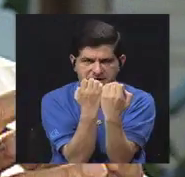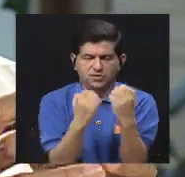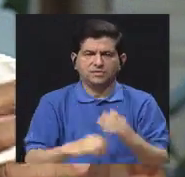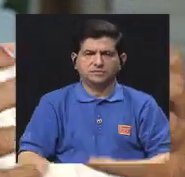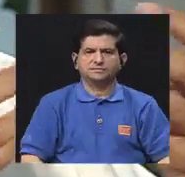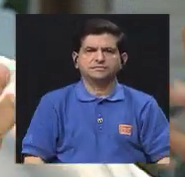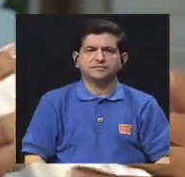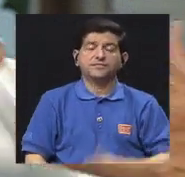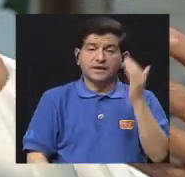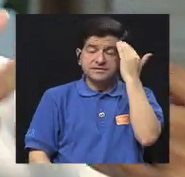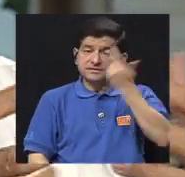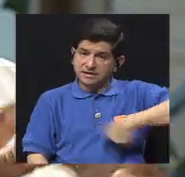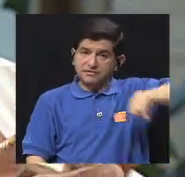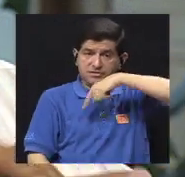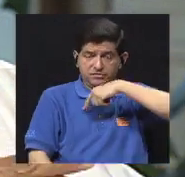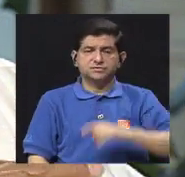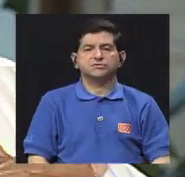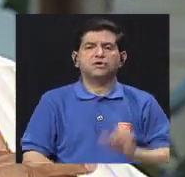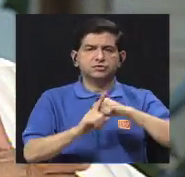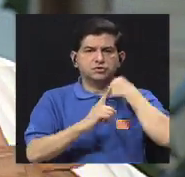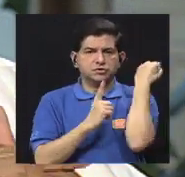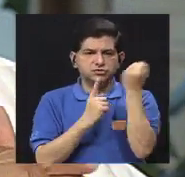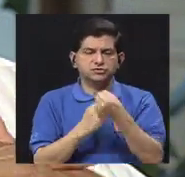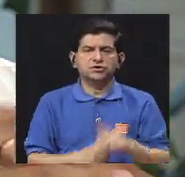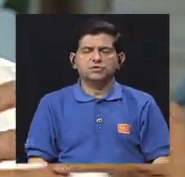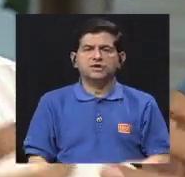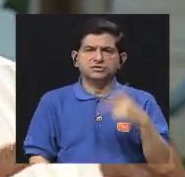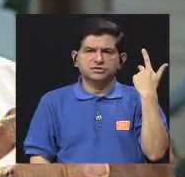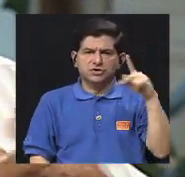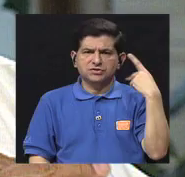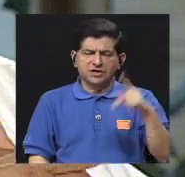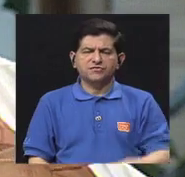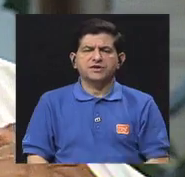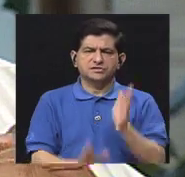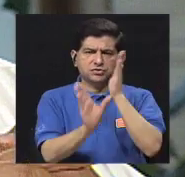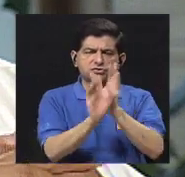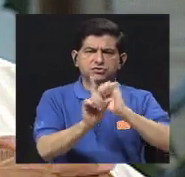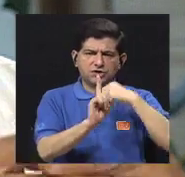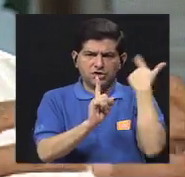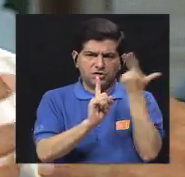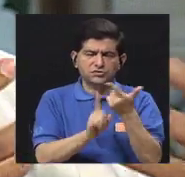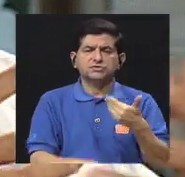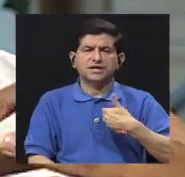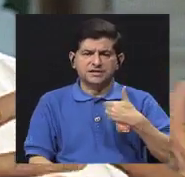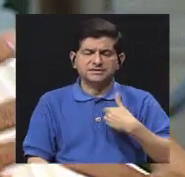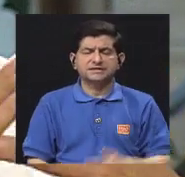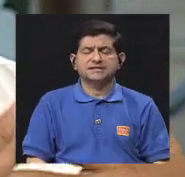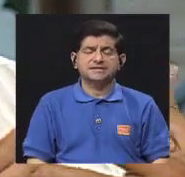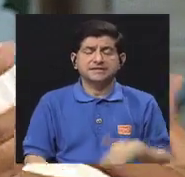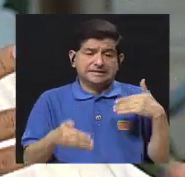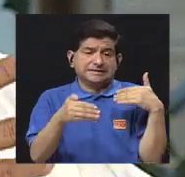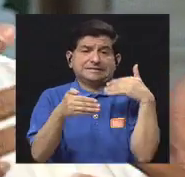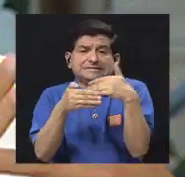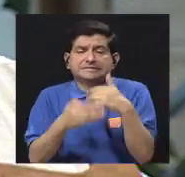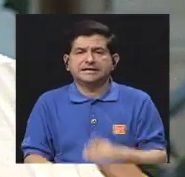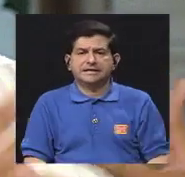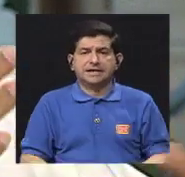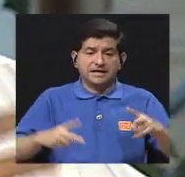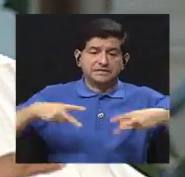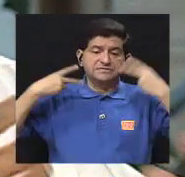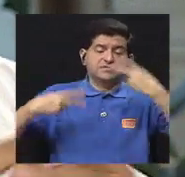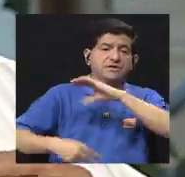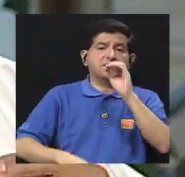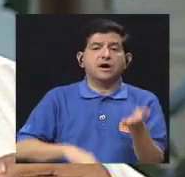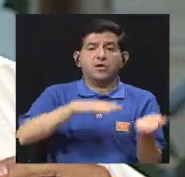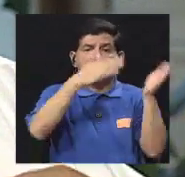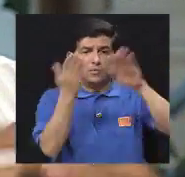¿verdad? Y sabemos que el factor de riesgo psicosocial está al orden del día, ya que se maneja entre la vida y la